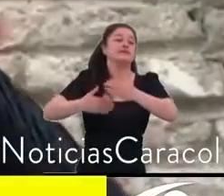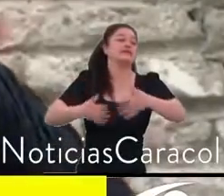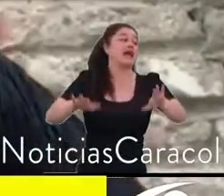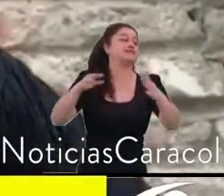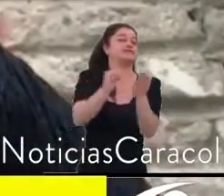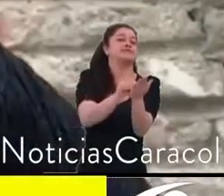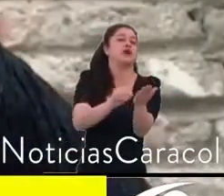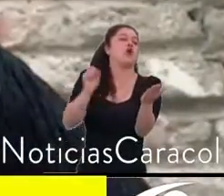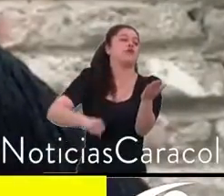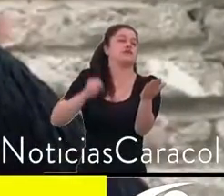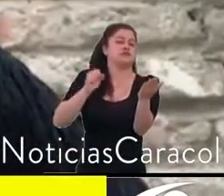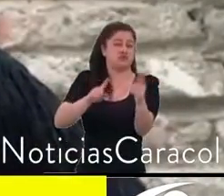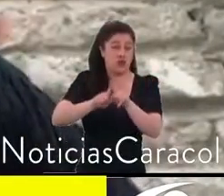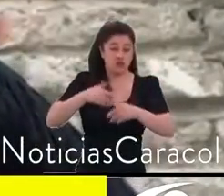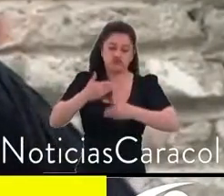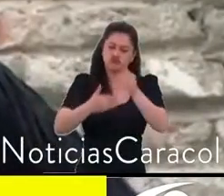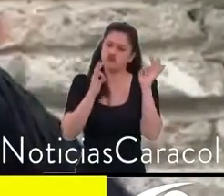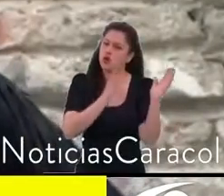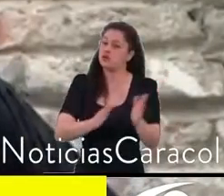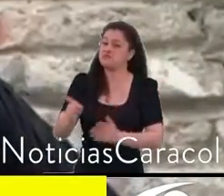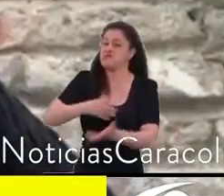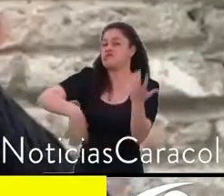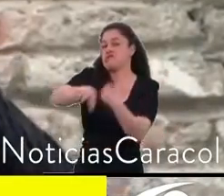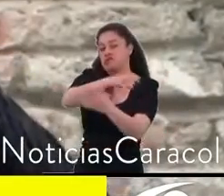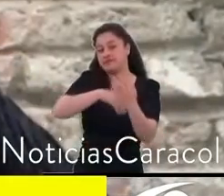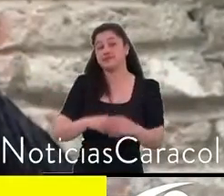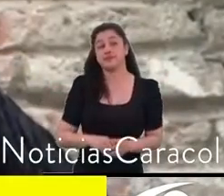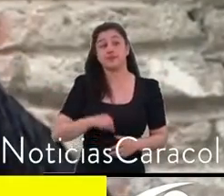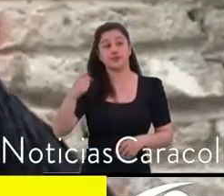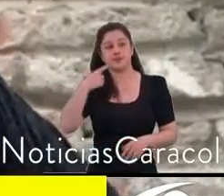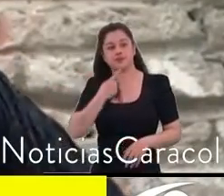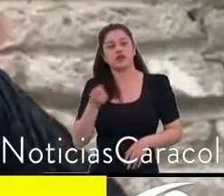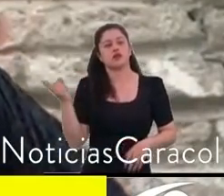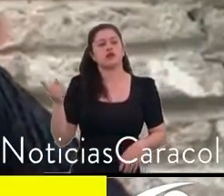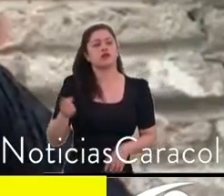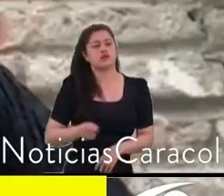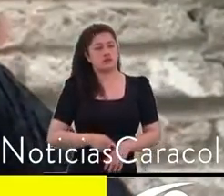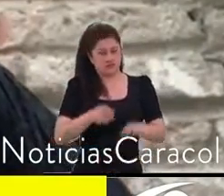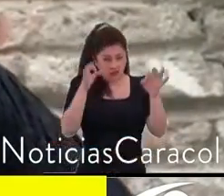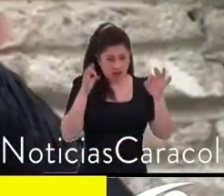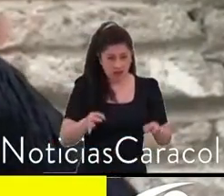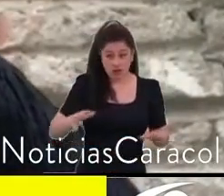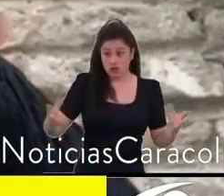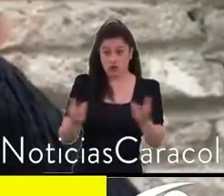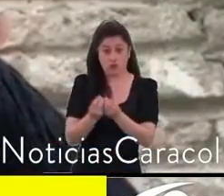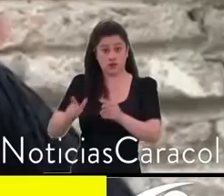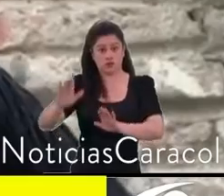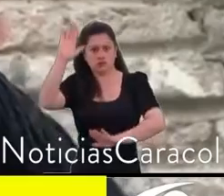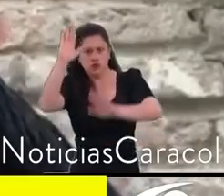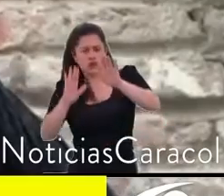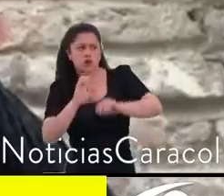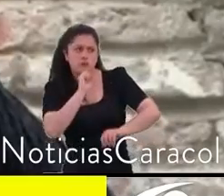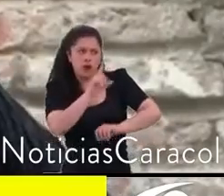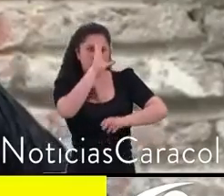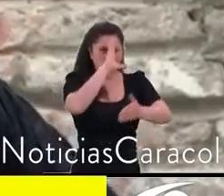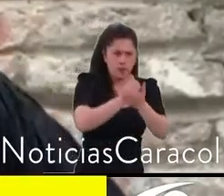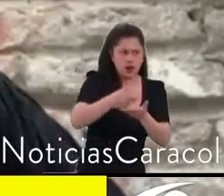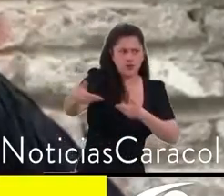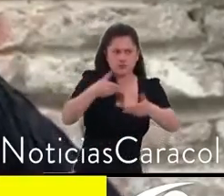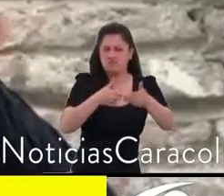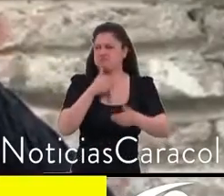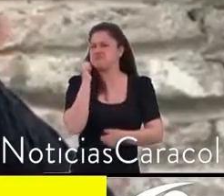Es mentiras que este POD tenga amplia participación ciudadana. Ha sido cuestionado por los ciudadanos, por las organizaciones